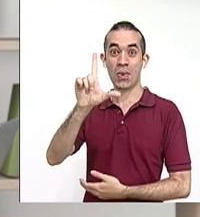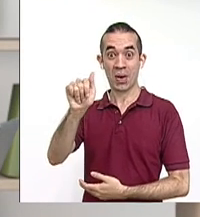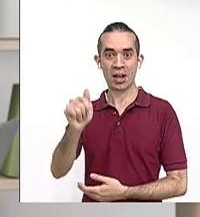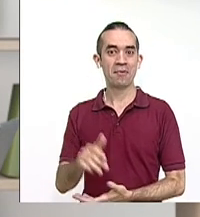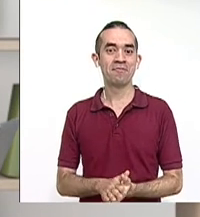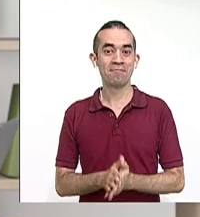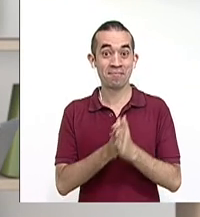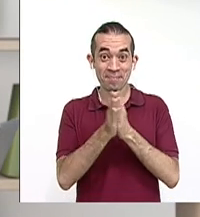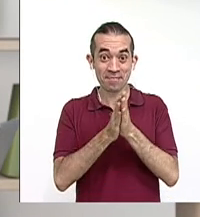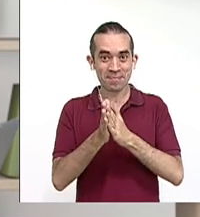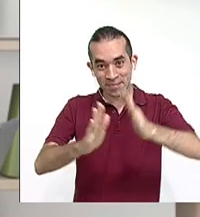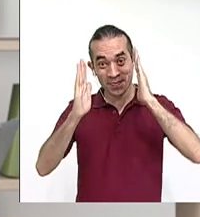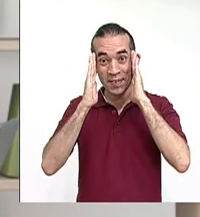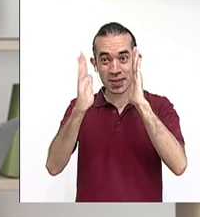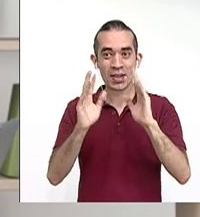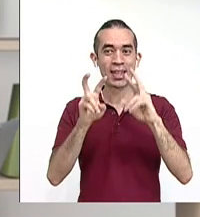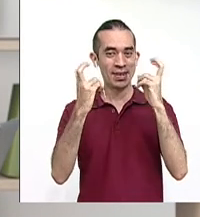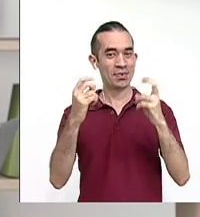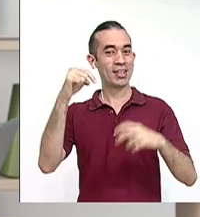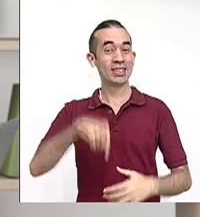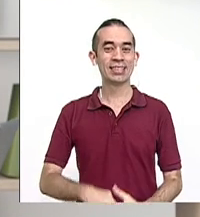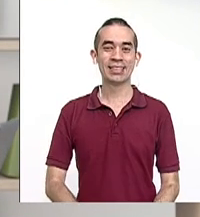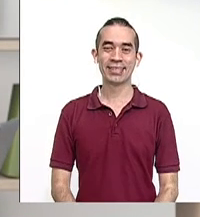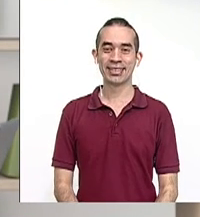Ponga mucha atención al tema de hoy.